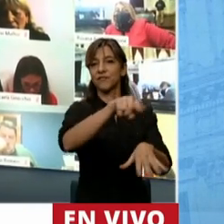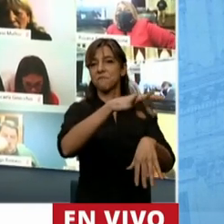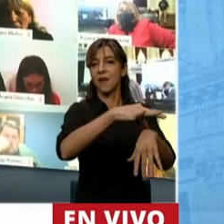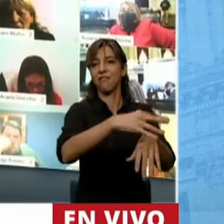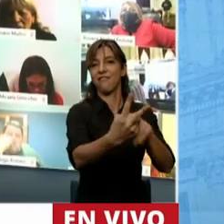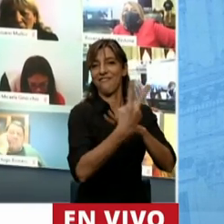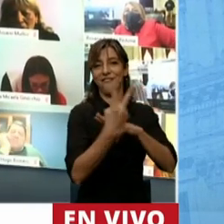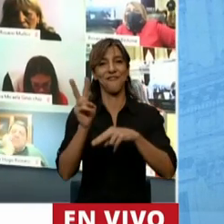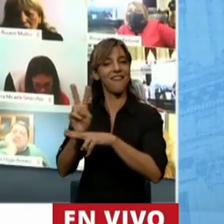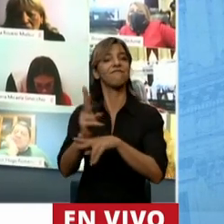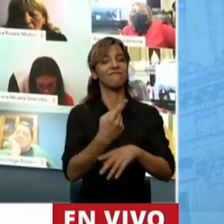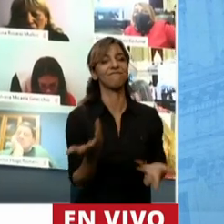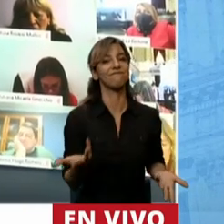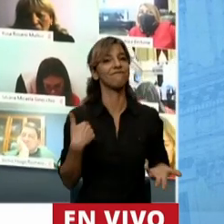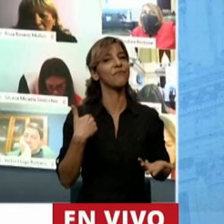la pandemia va a pasar